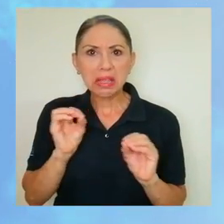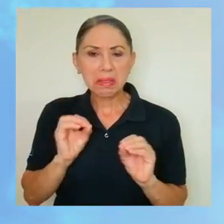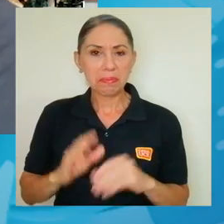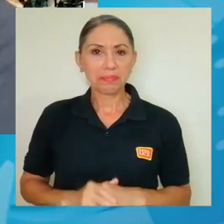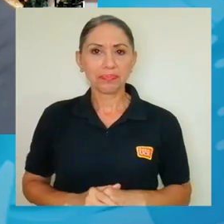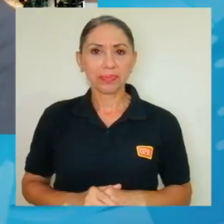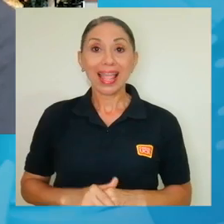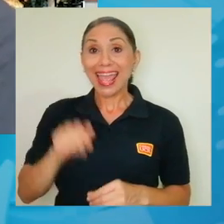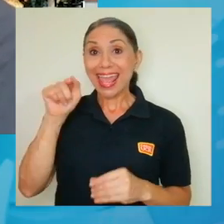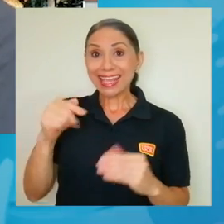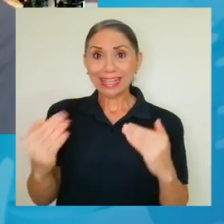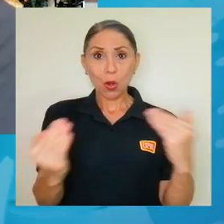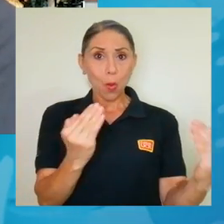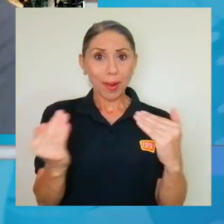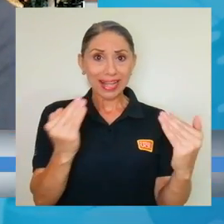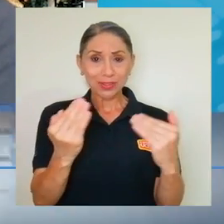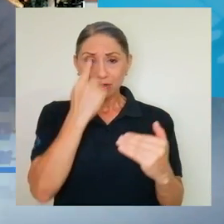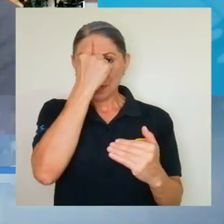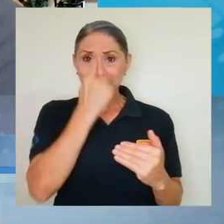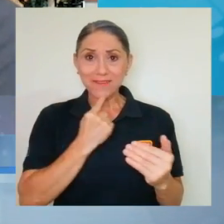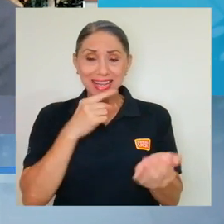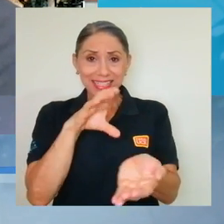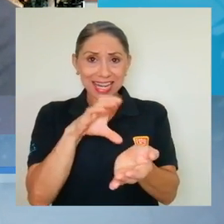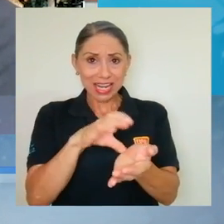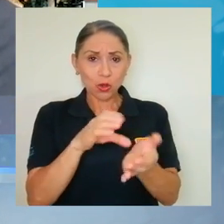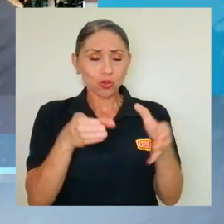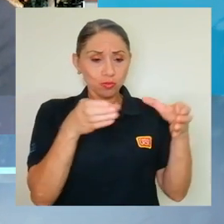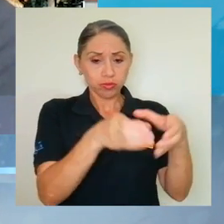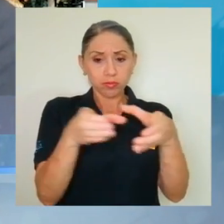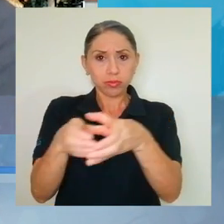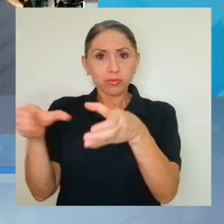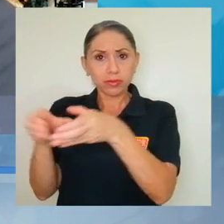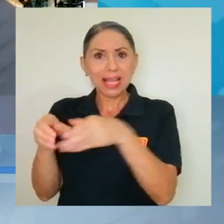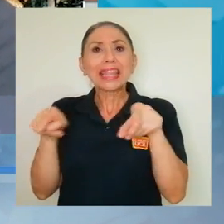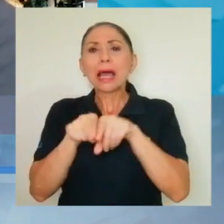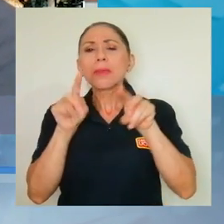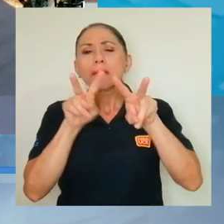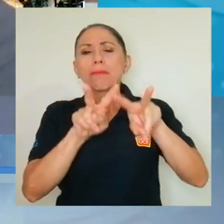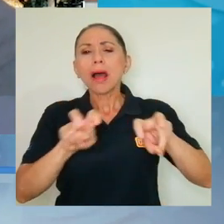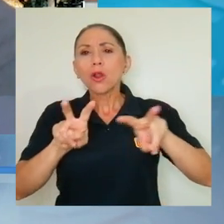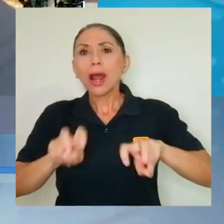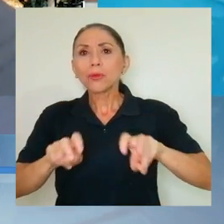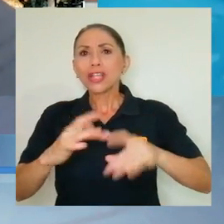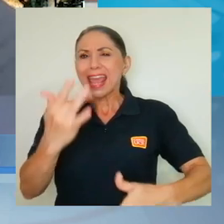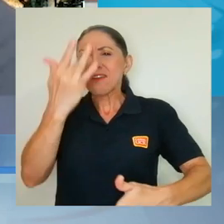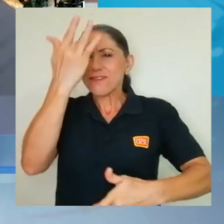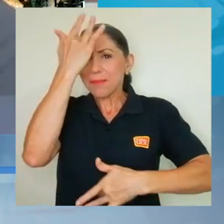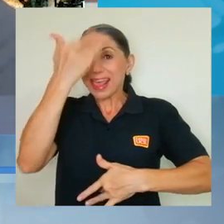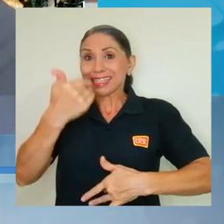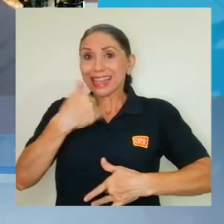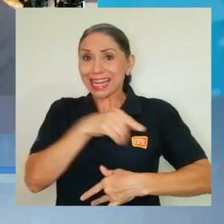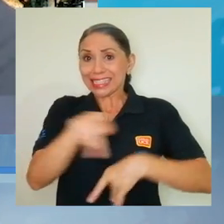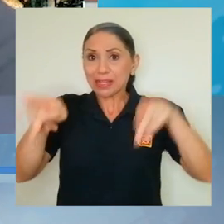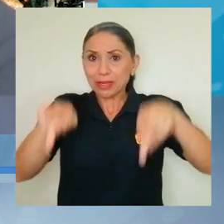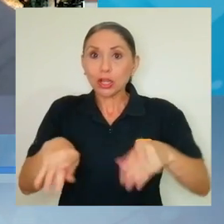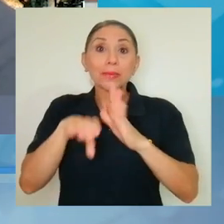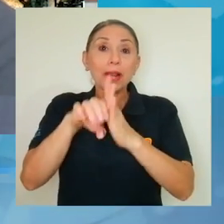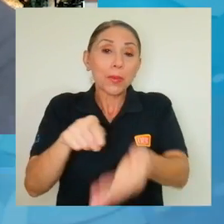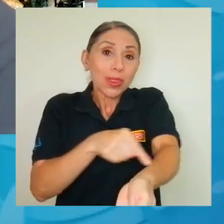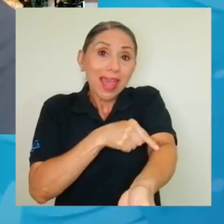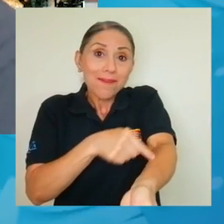En esta comparación de perfiles clínicos valoramos también las enfermedades de fondo. Entonces hemos encontrado que la diabetes,